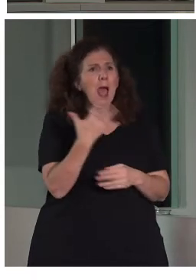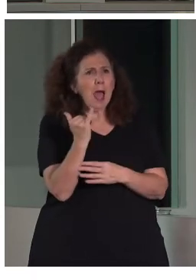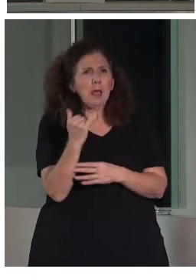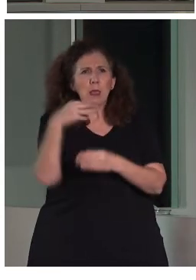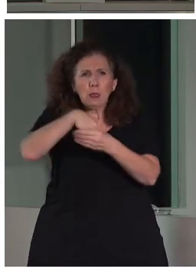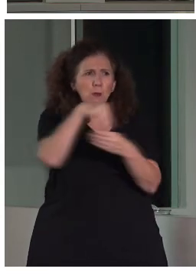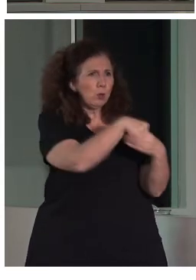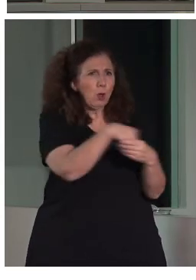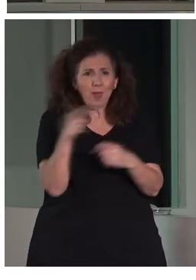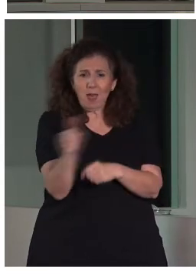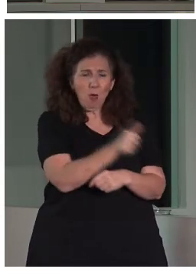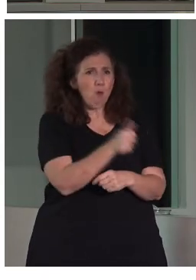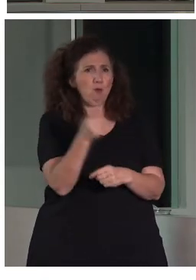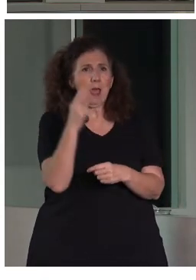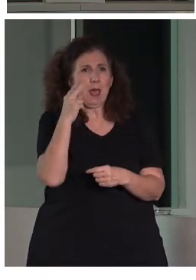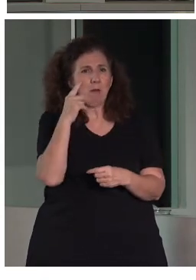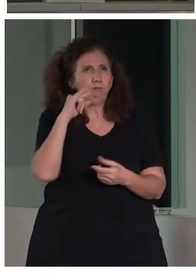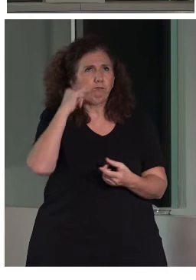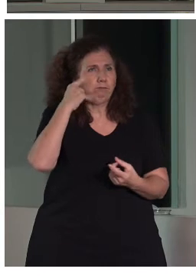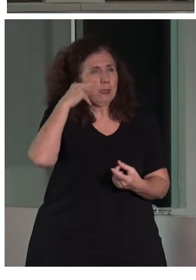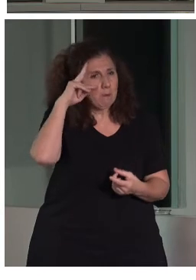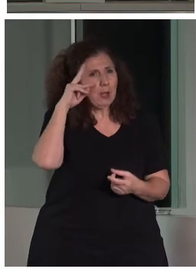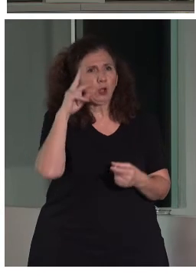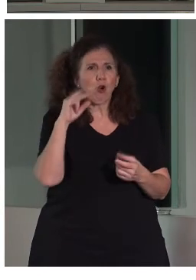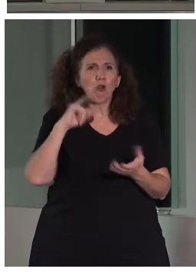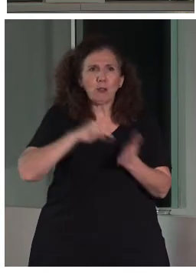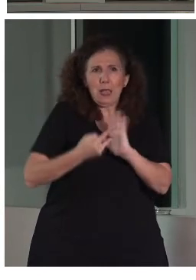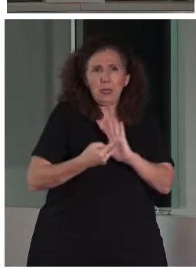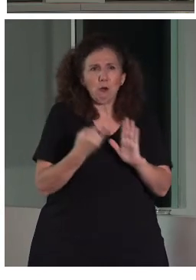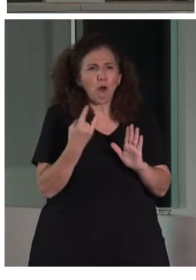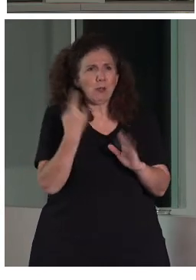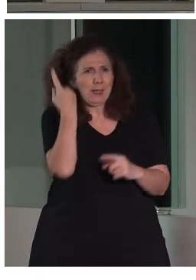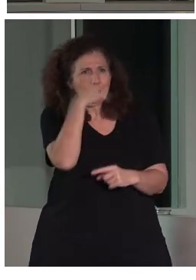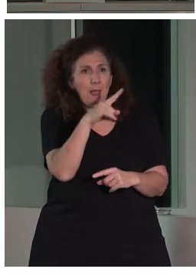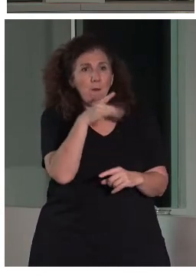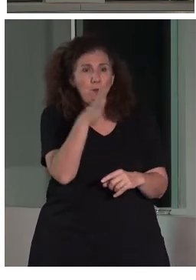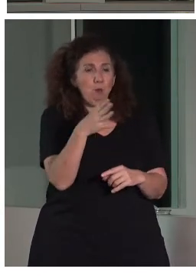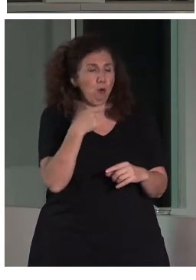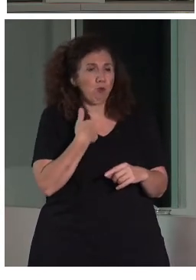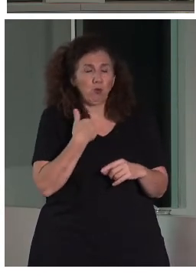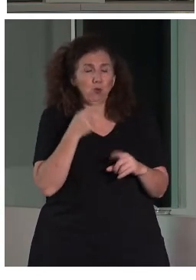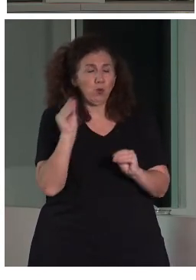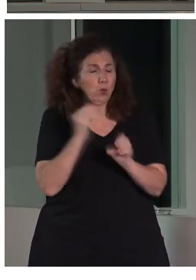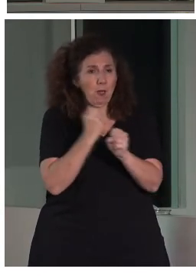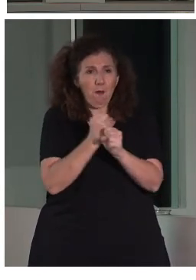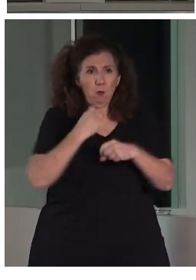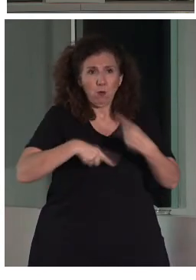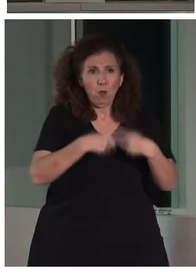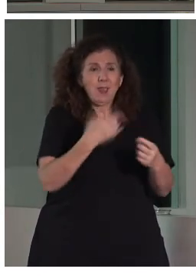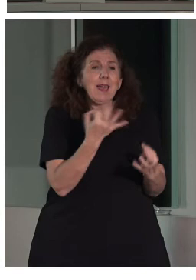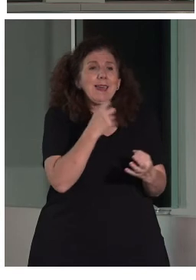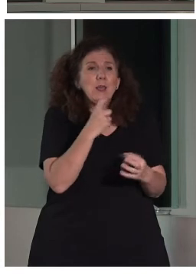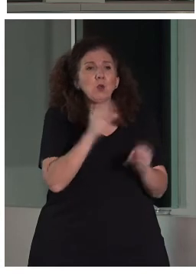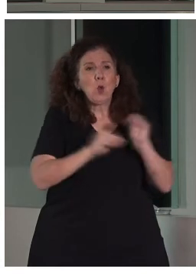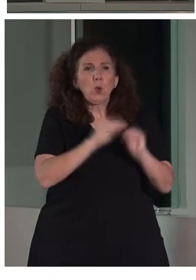técnicos que aportan desde su conocimiento directo en la intervención directa qué soluciones se